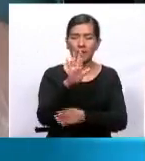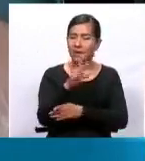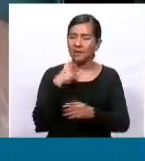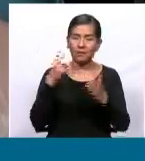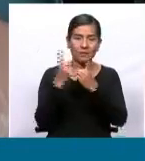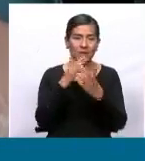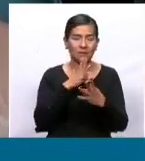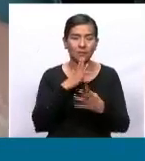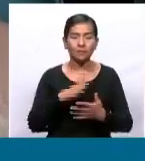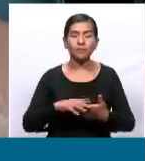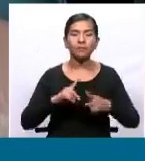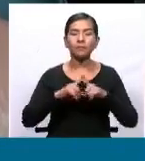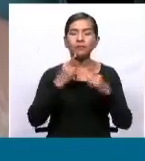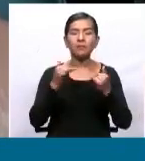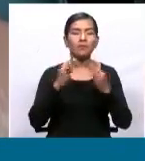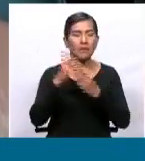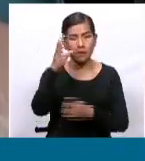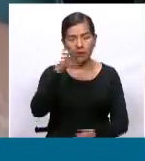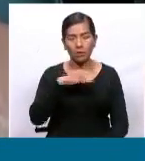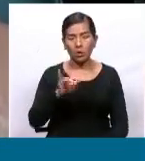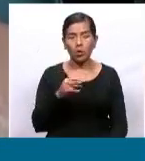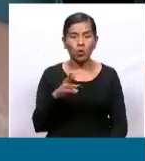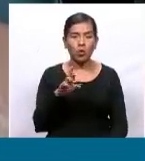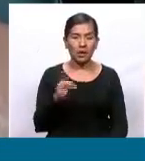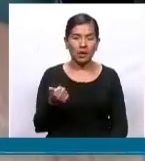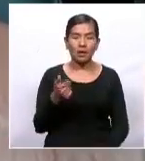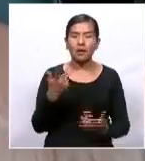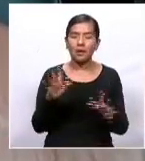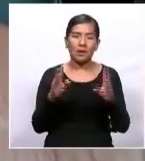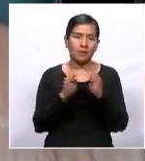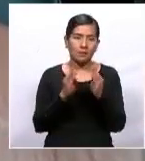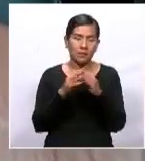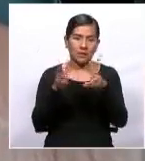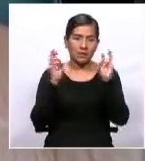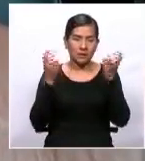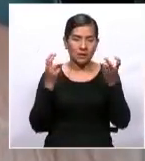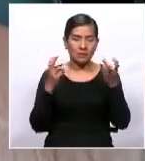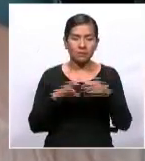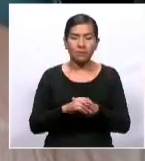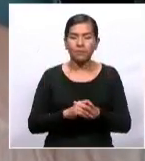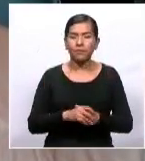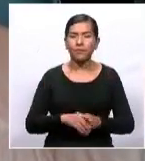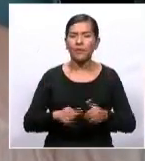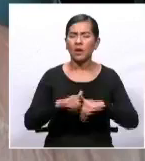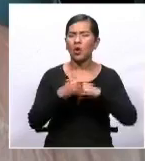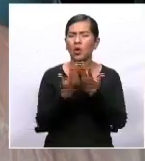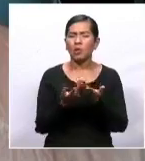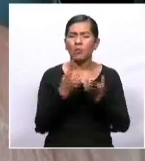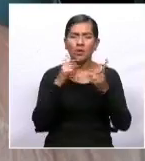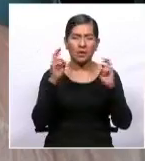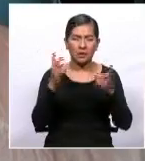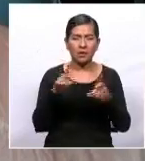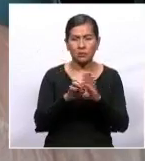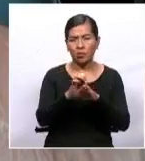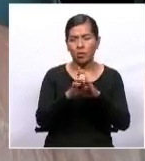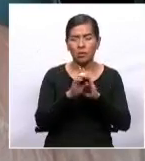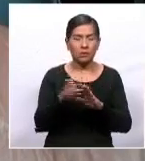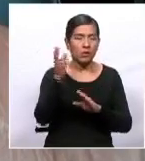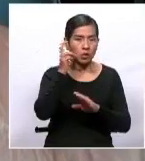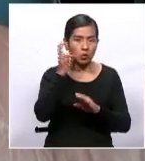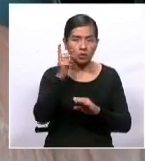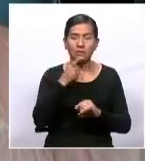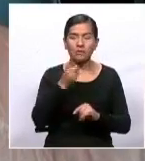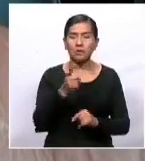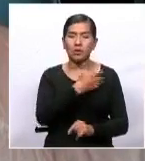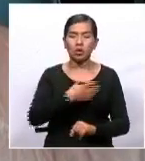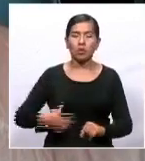la tarde. Diputado Yucra, ¿qué señal es esta, por ejemplo, de que el gobernador dice